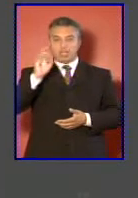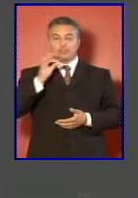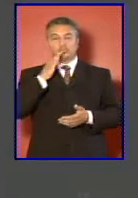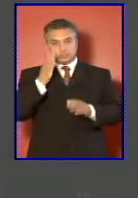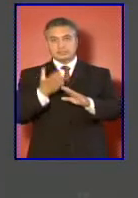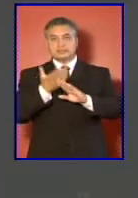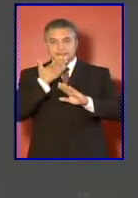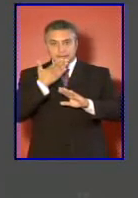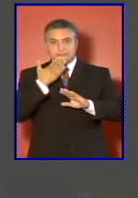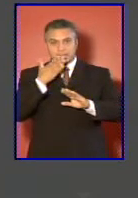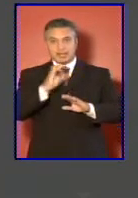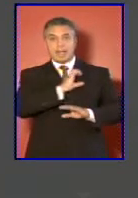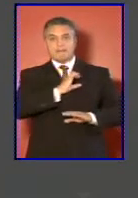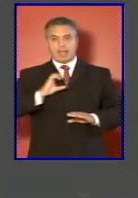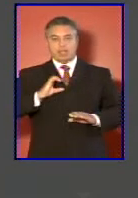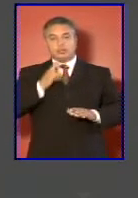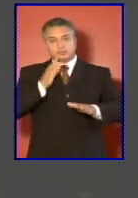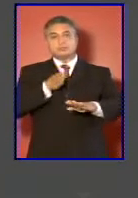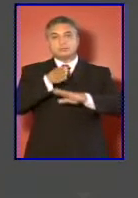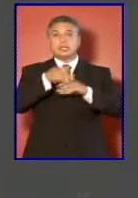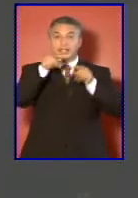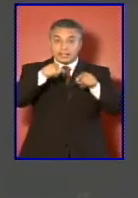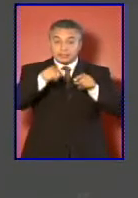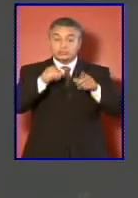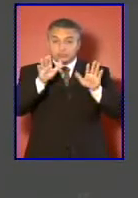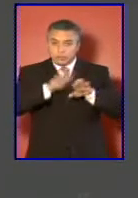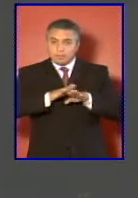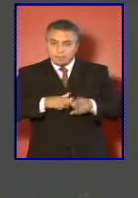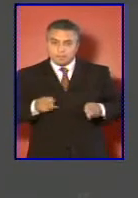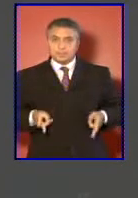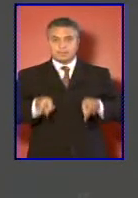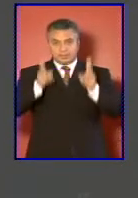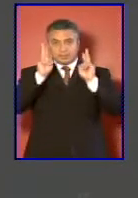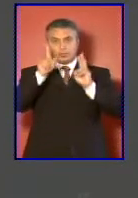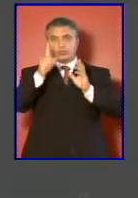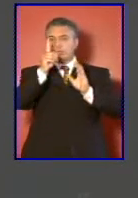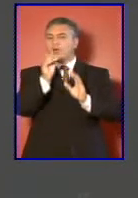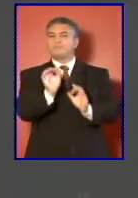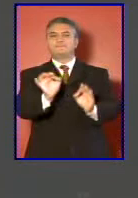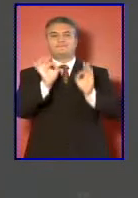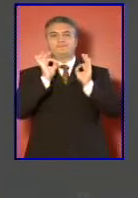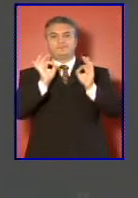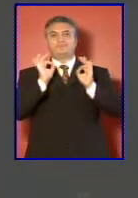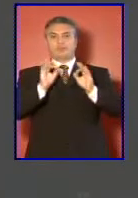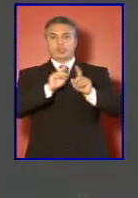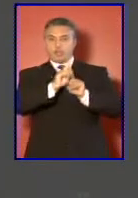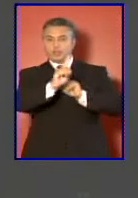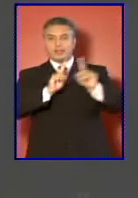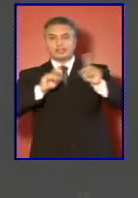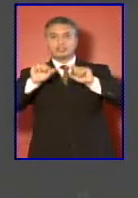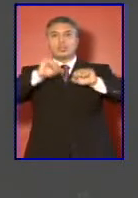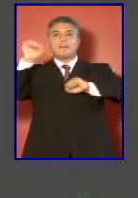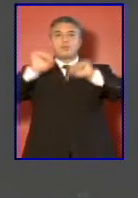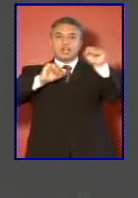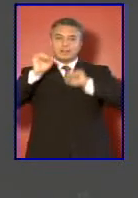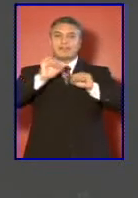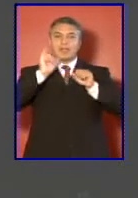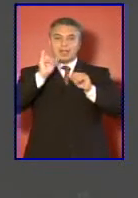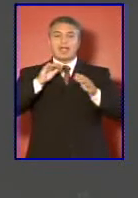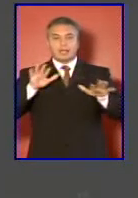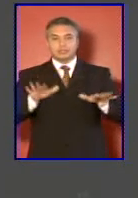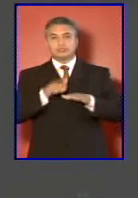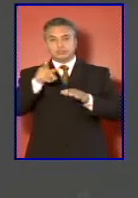dedicado a ello. Esto nos ha permitido una eficiente coordinación de las políticas y acciones que